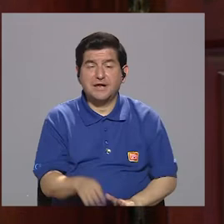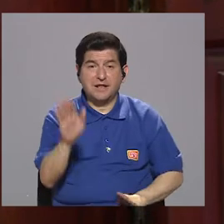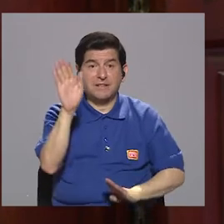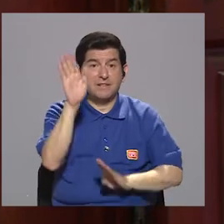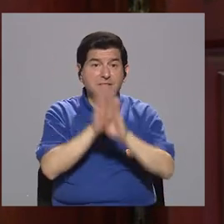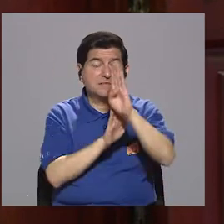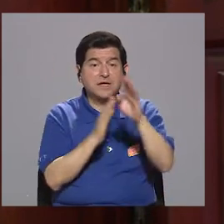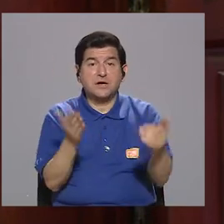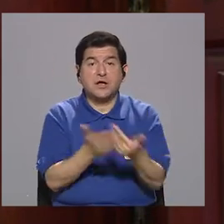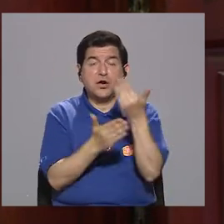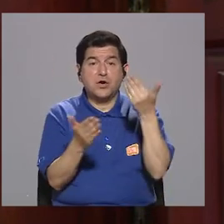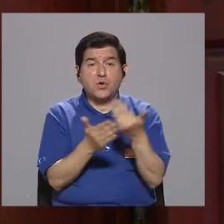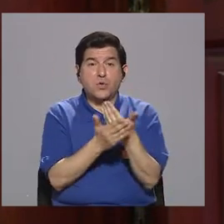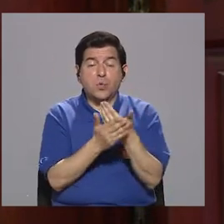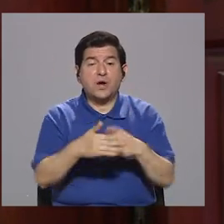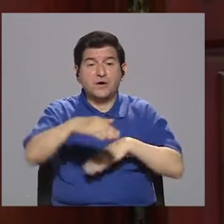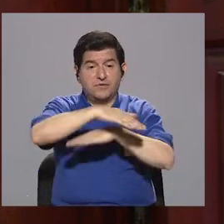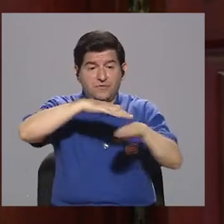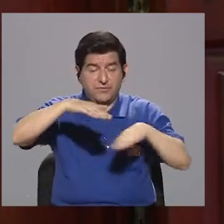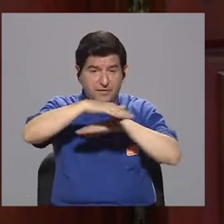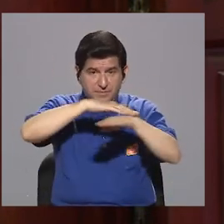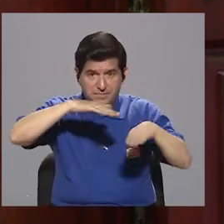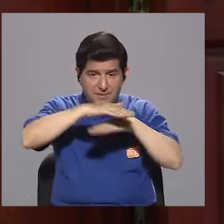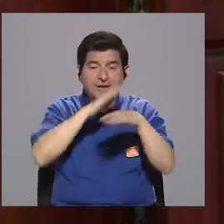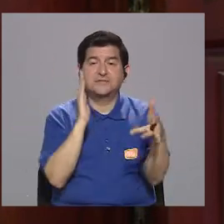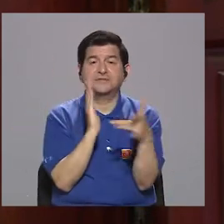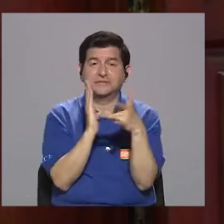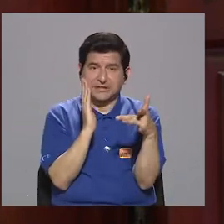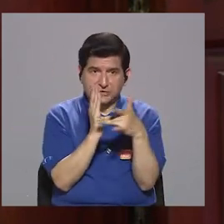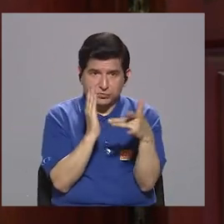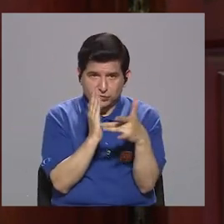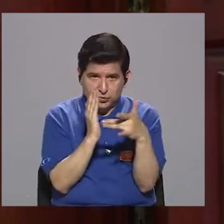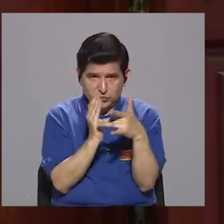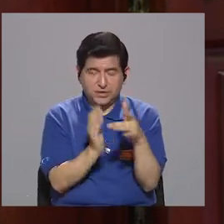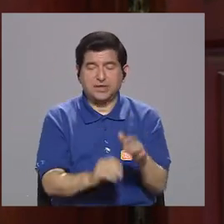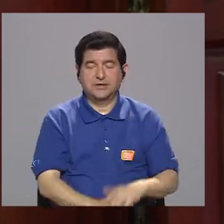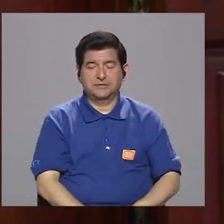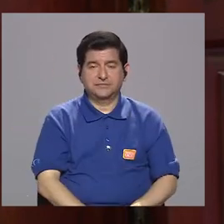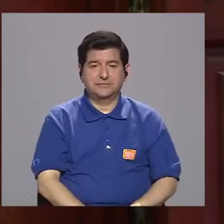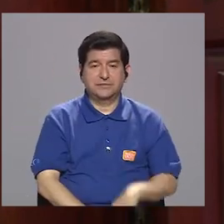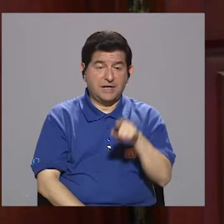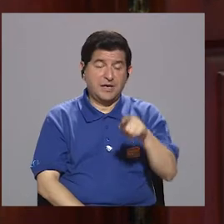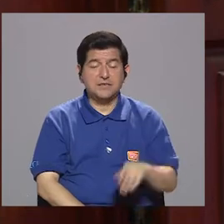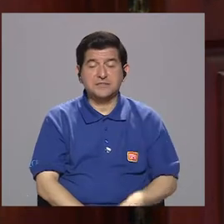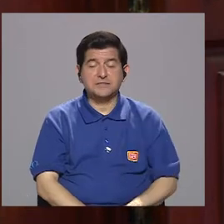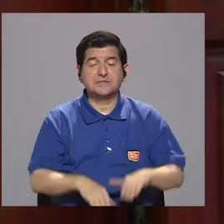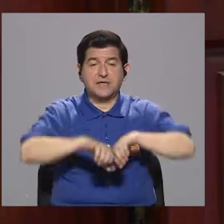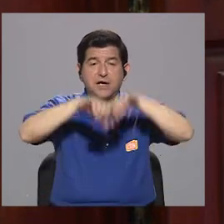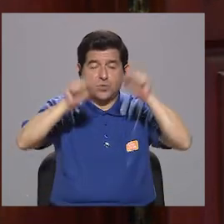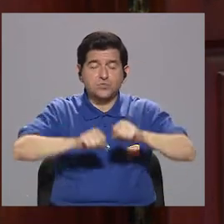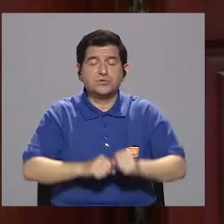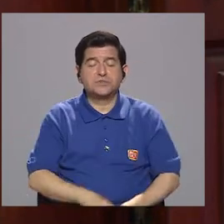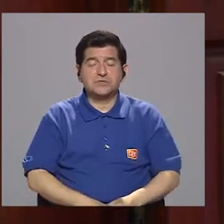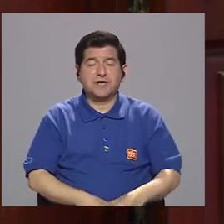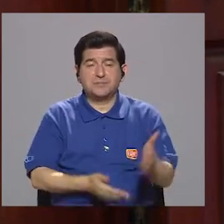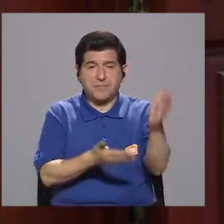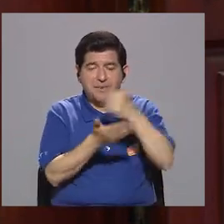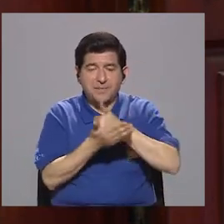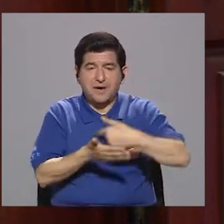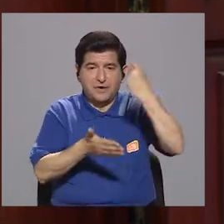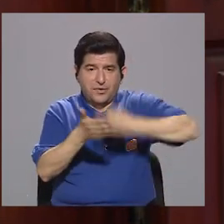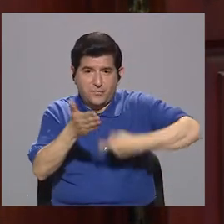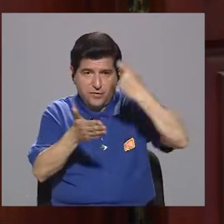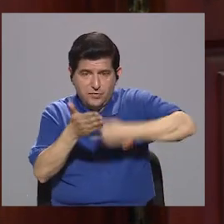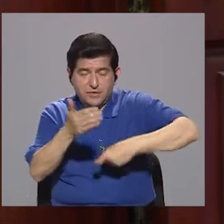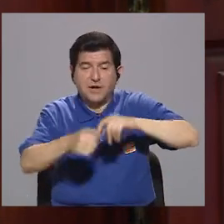desarrollar una nueva y moderna plataforma tecnológica, una nueva plataforma tributaria que nos permita